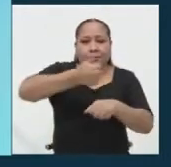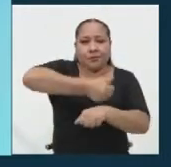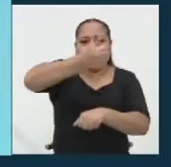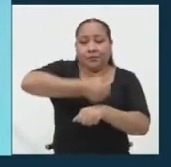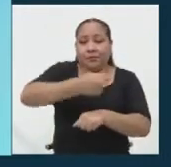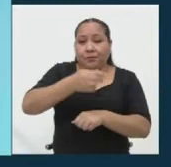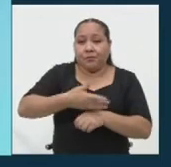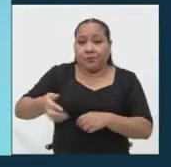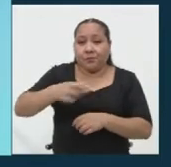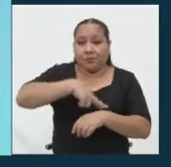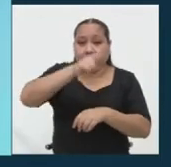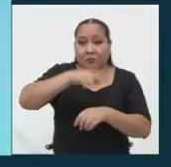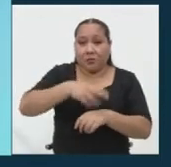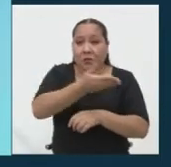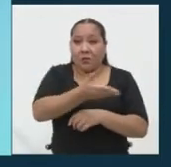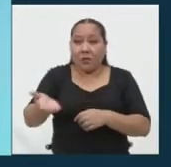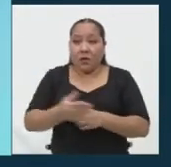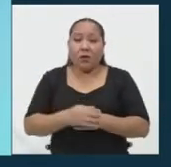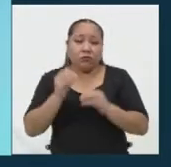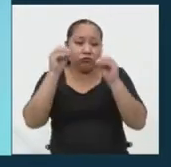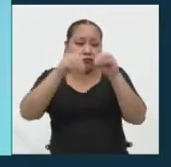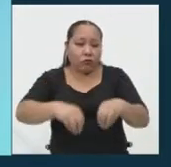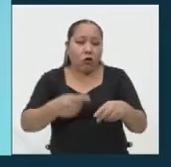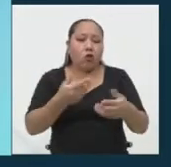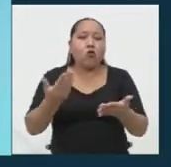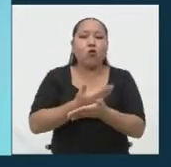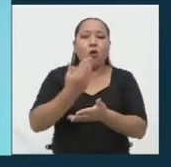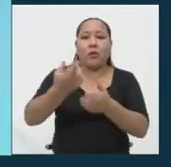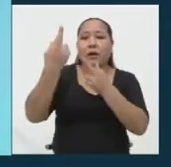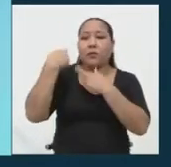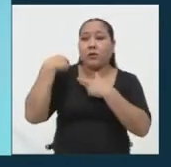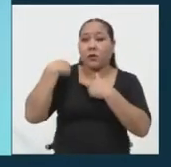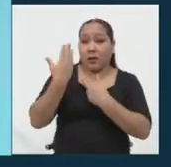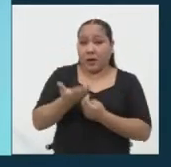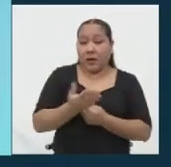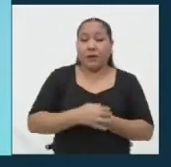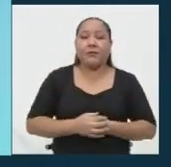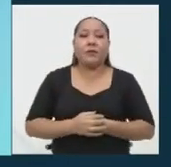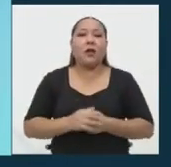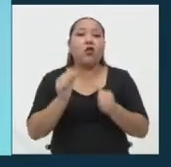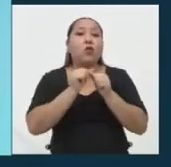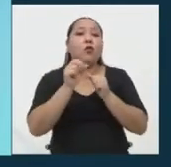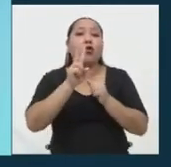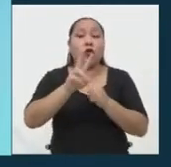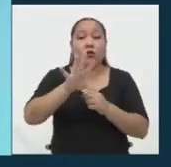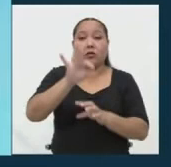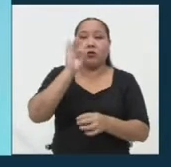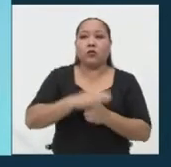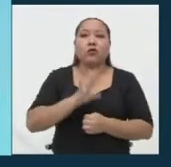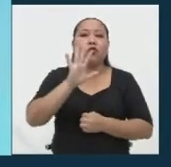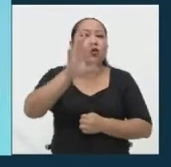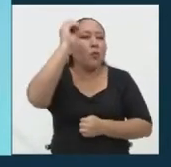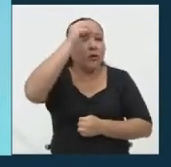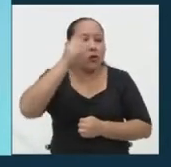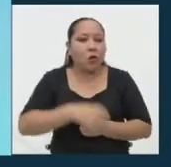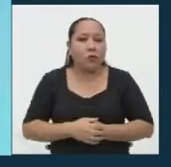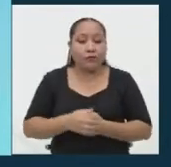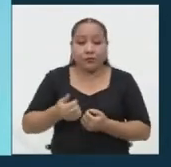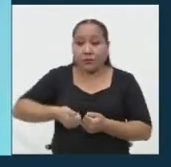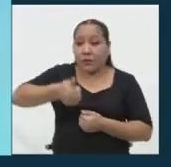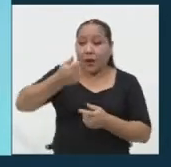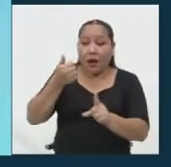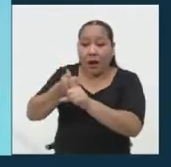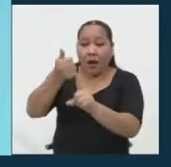servicios básicos? ¿Cuál escoge, candidata? La dos. La dos. En su opinión, ¿los gobiernos locales o regionales